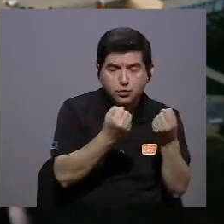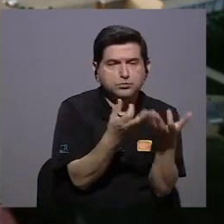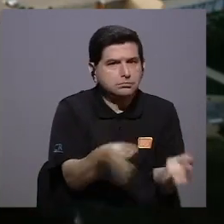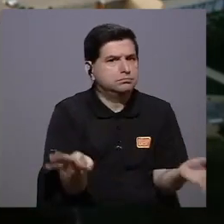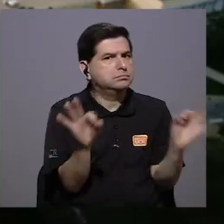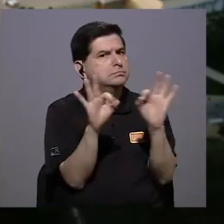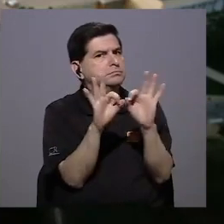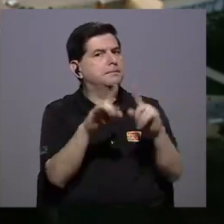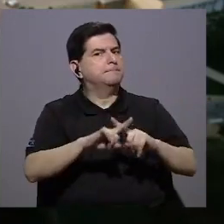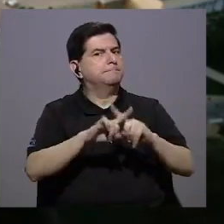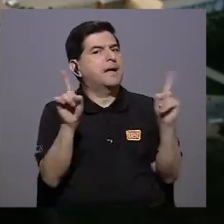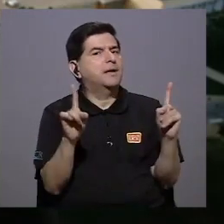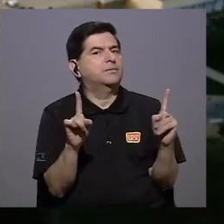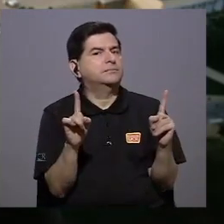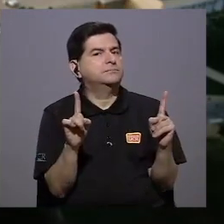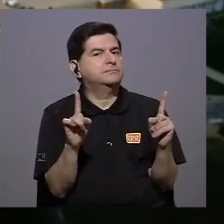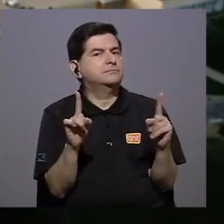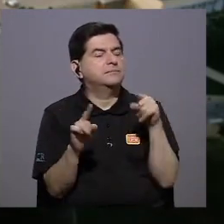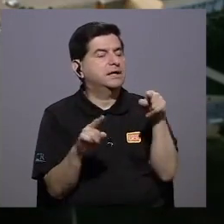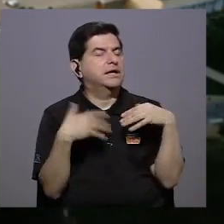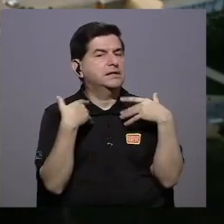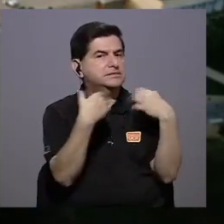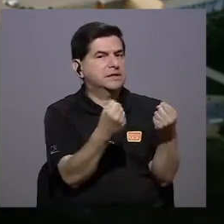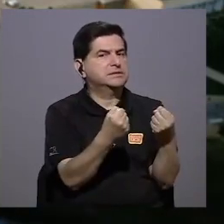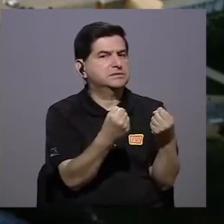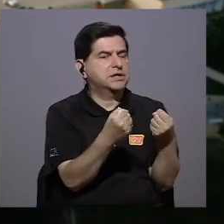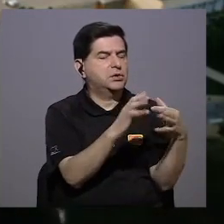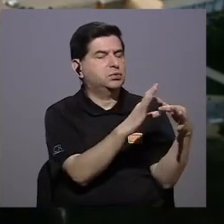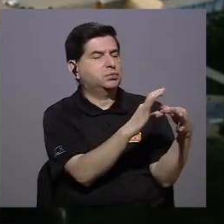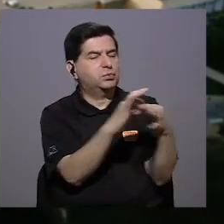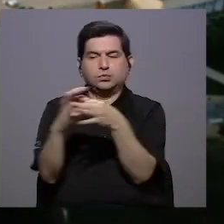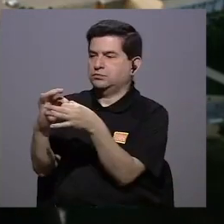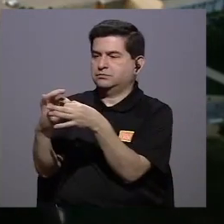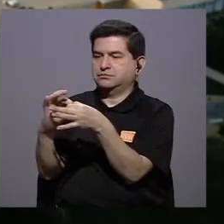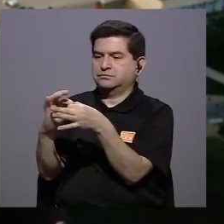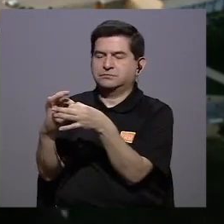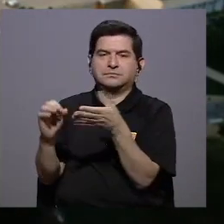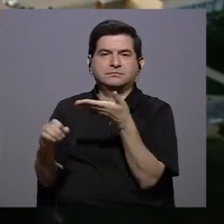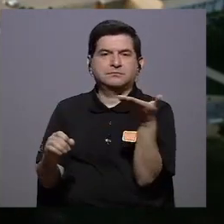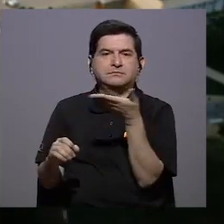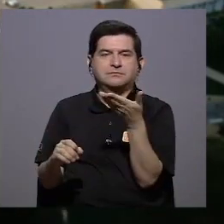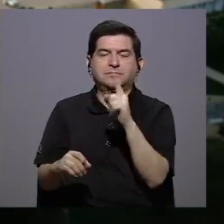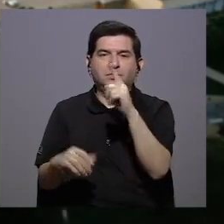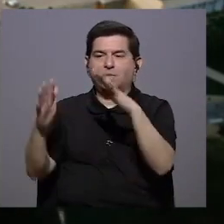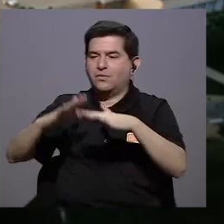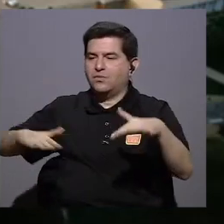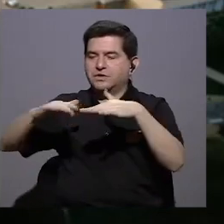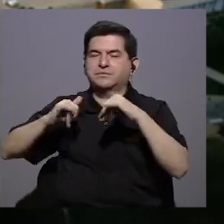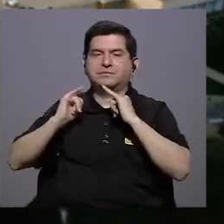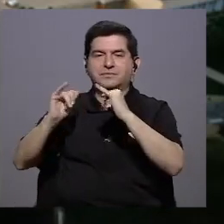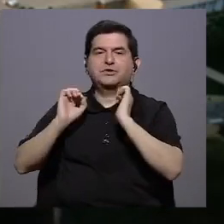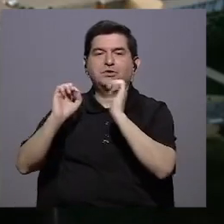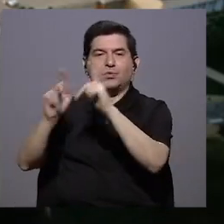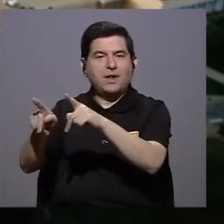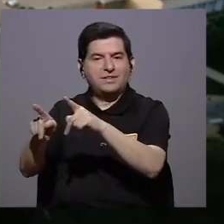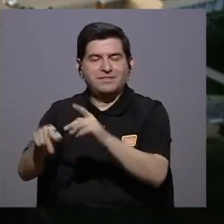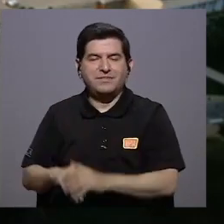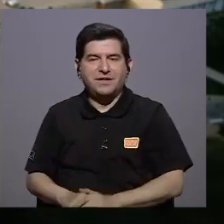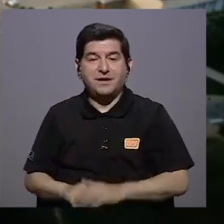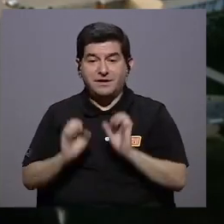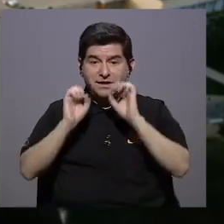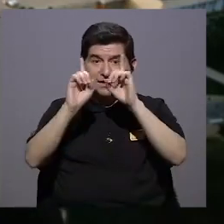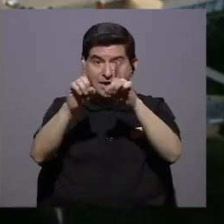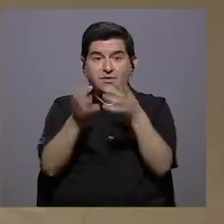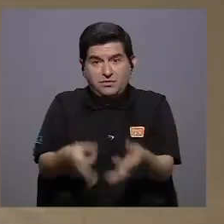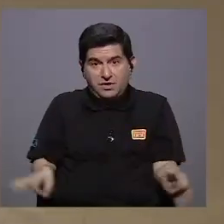es fundamental pero esa salud está muy articulada sobre un escenario de igualdad de oportunidades y